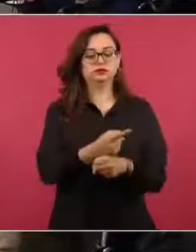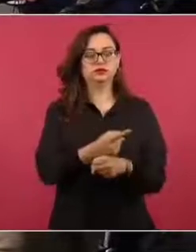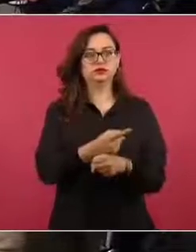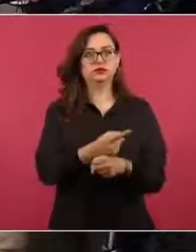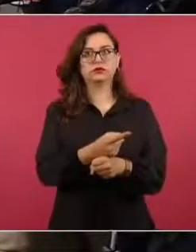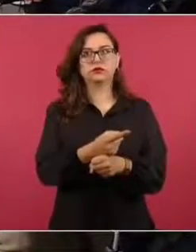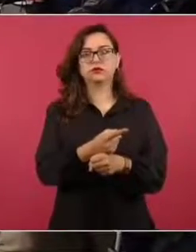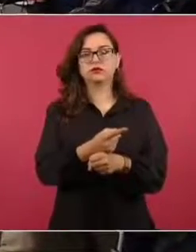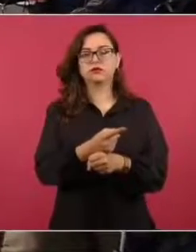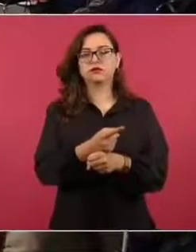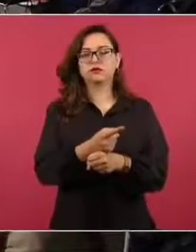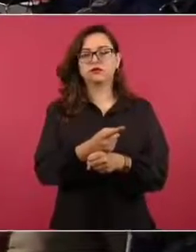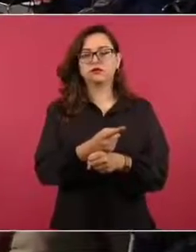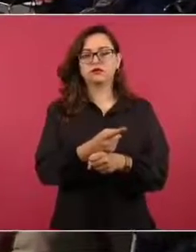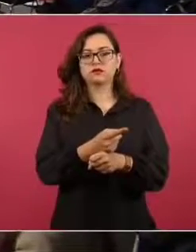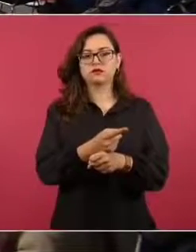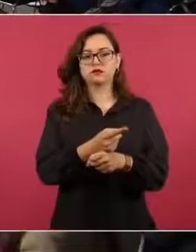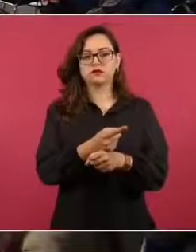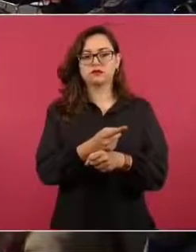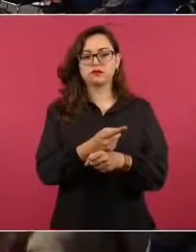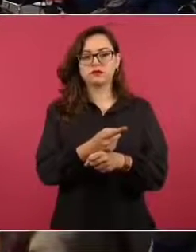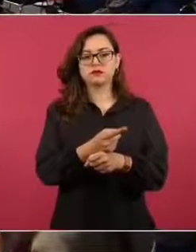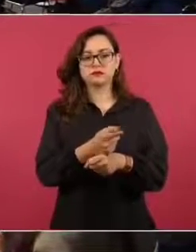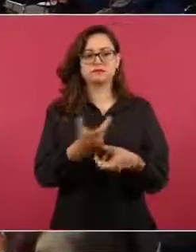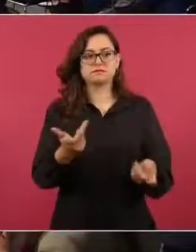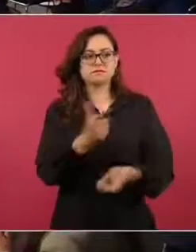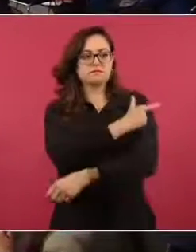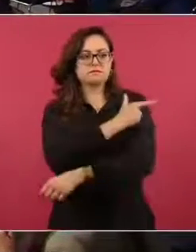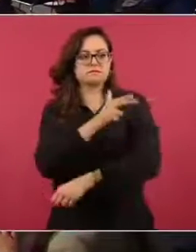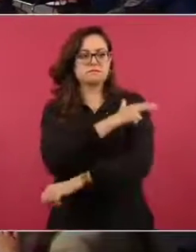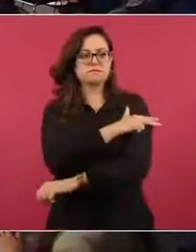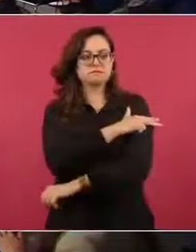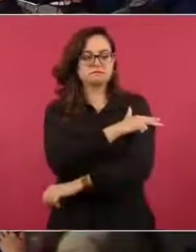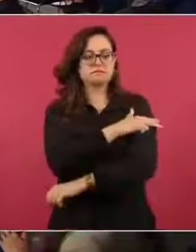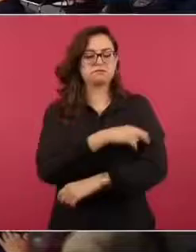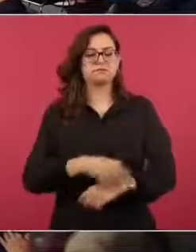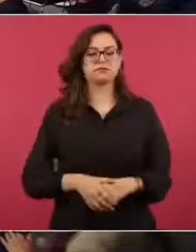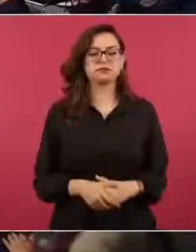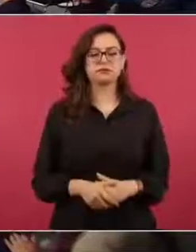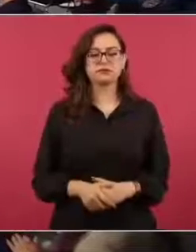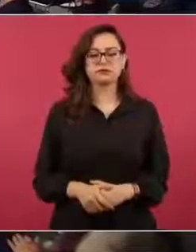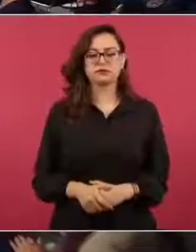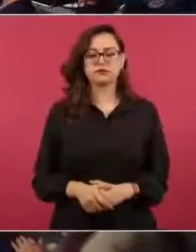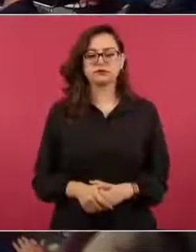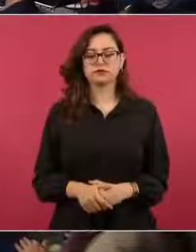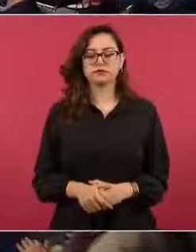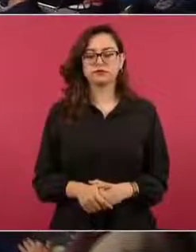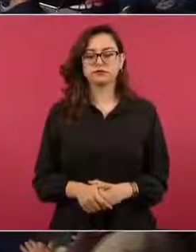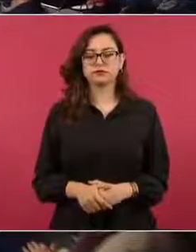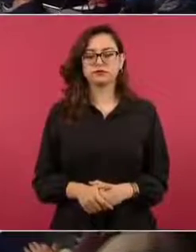hablo de lo de la Guardia, precisamente, Guardia Nacional.